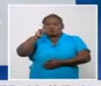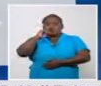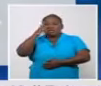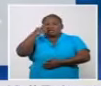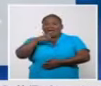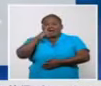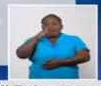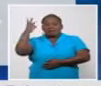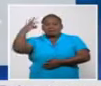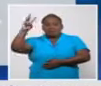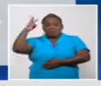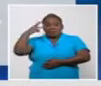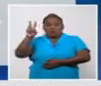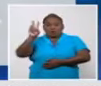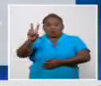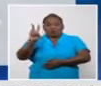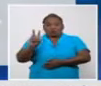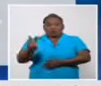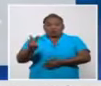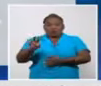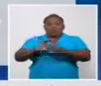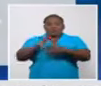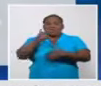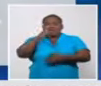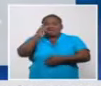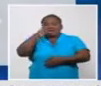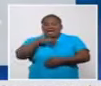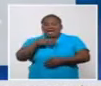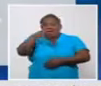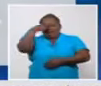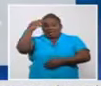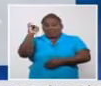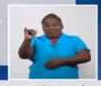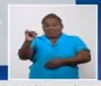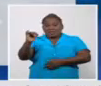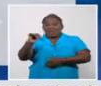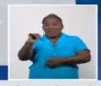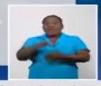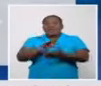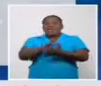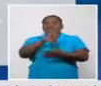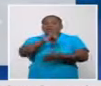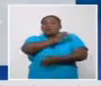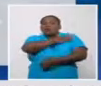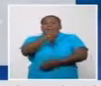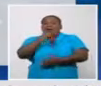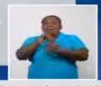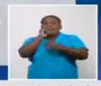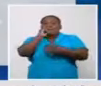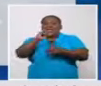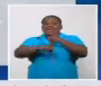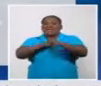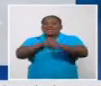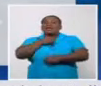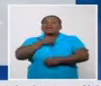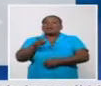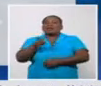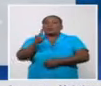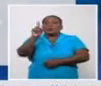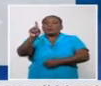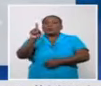Y de Guinea, Haití y Mozambique, uno de cada uno de estos países. Ahora,